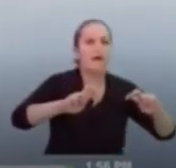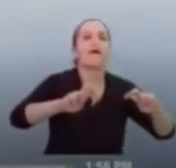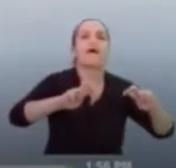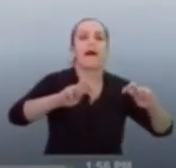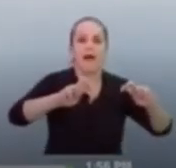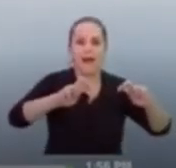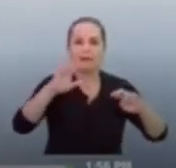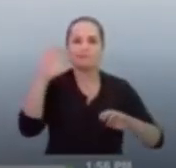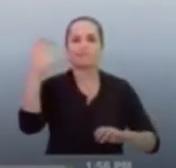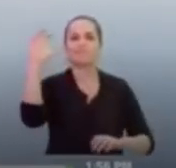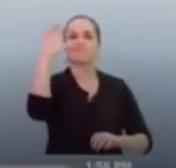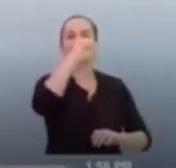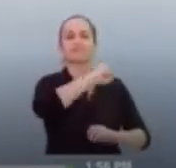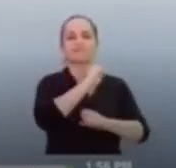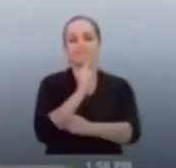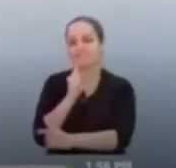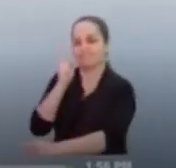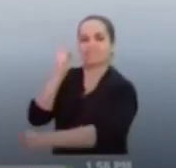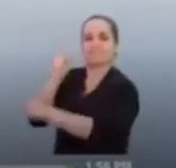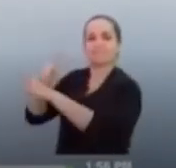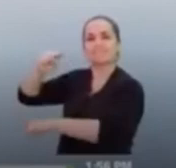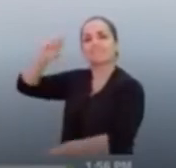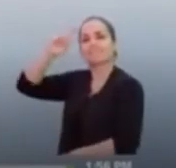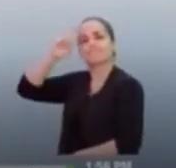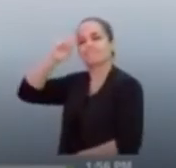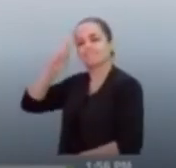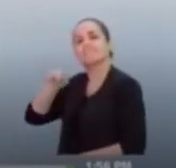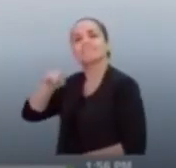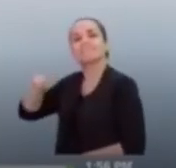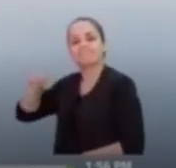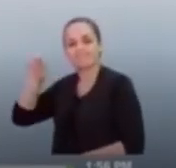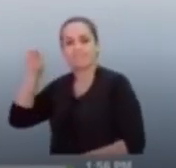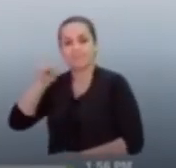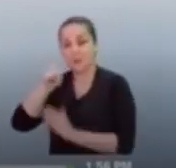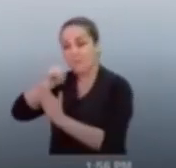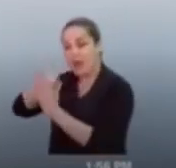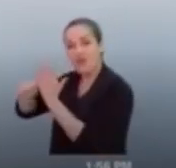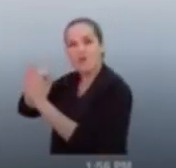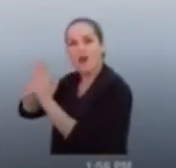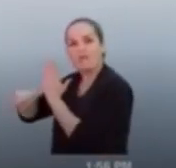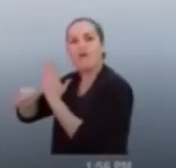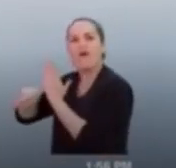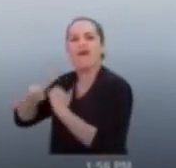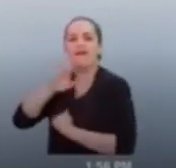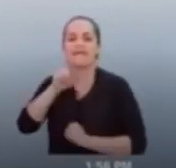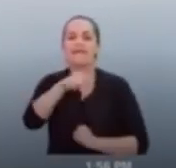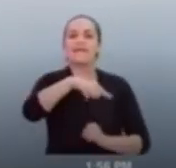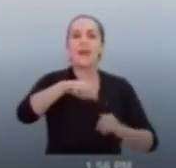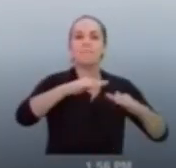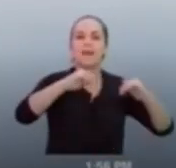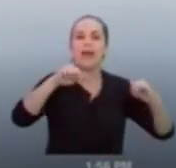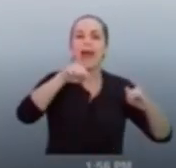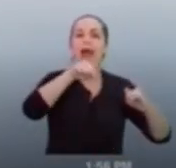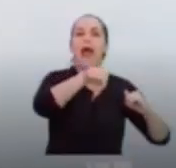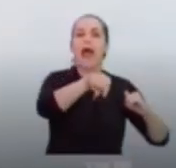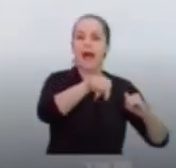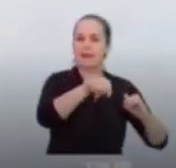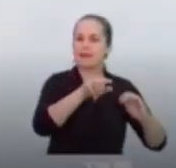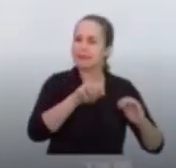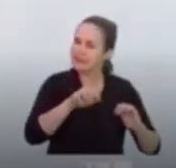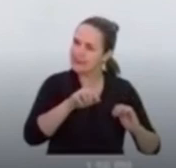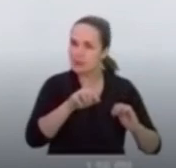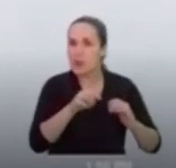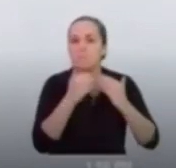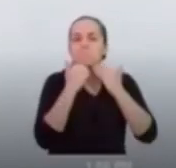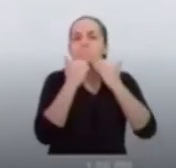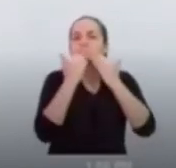destapar la malversación de los dineros del municipio. Frente al homicidio de los dos líderes, no se ha determinado si tiene relación con este proceso, pero